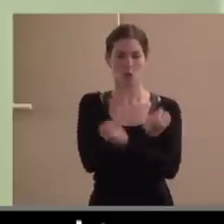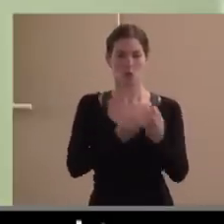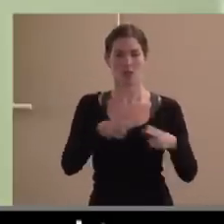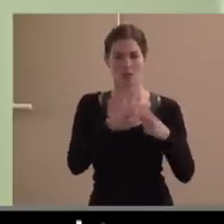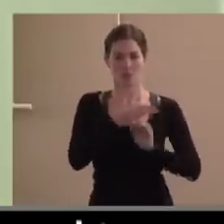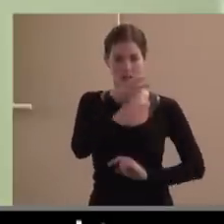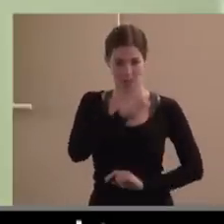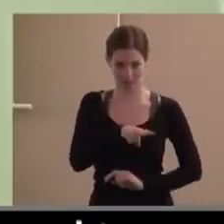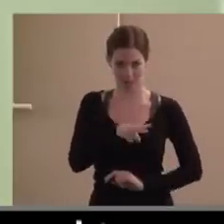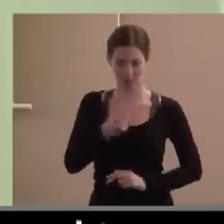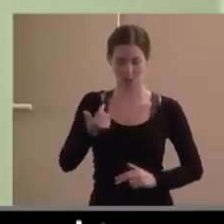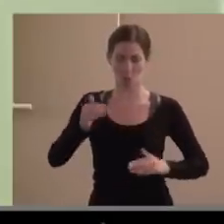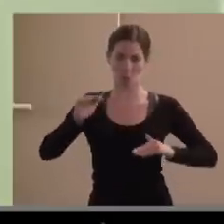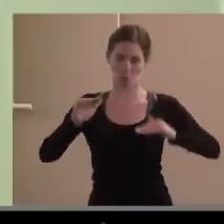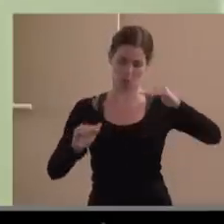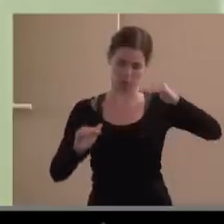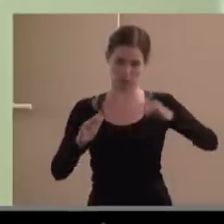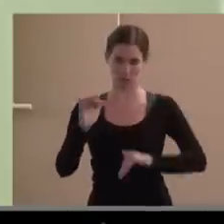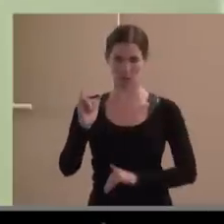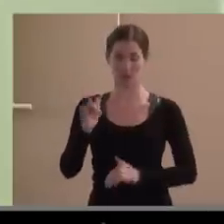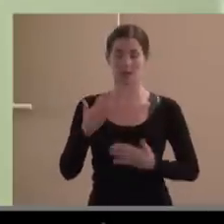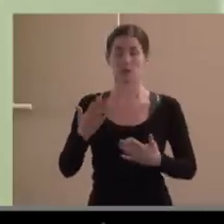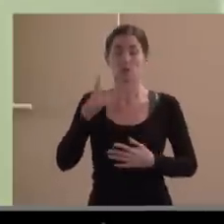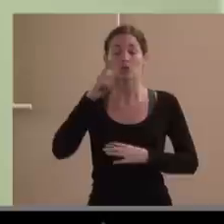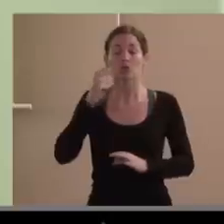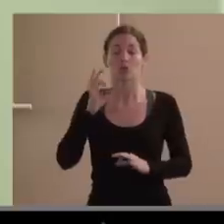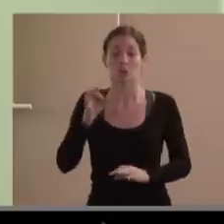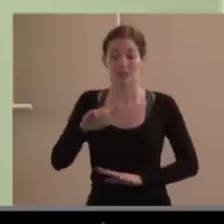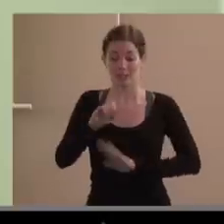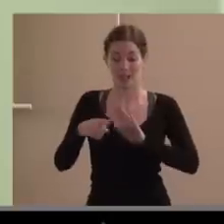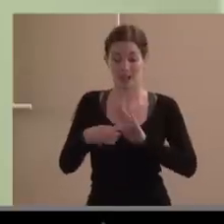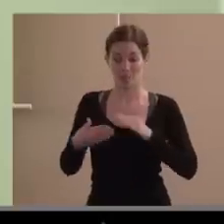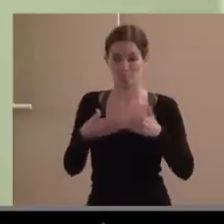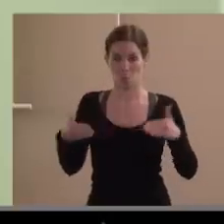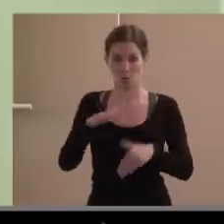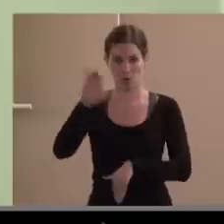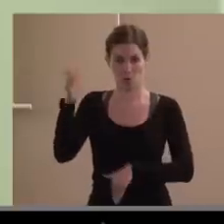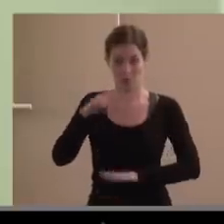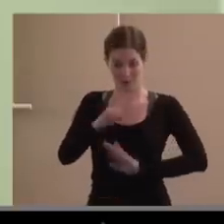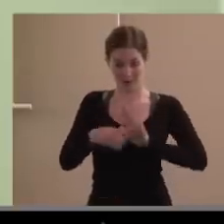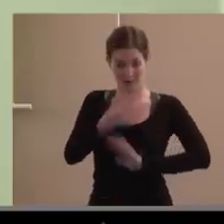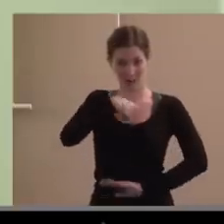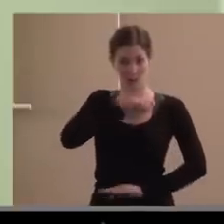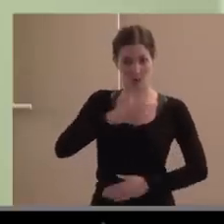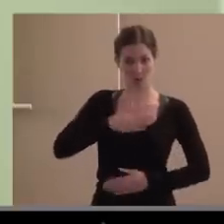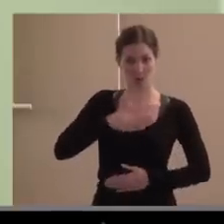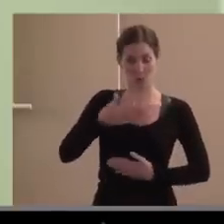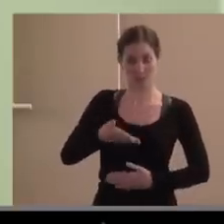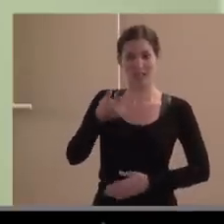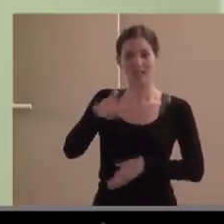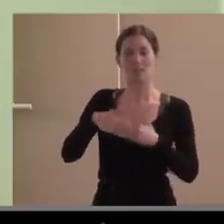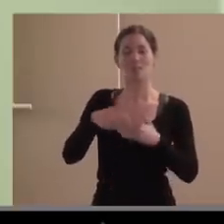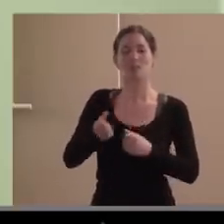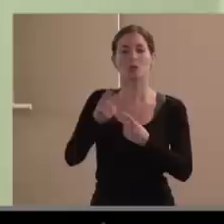como no termina yo creo que la ley y esta ley pionera en Europa que fue la ley española al menos dio un estatuto a lo que se entiende por